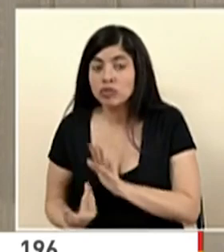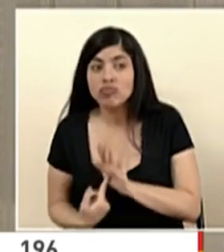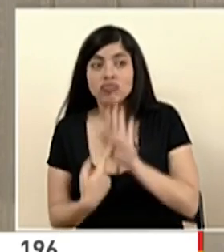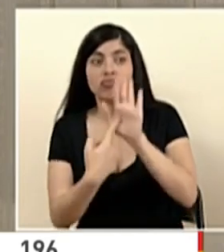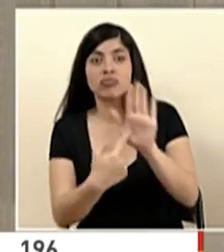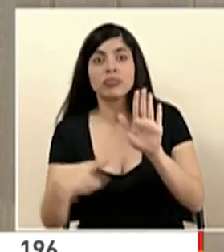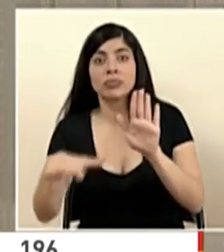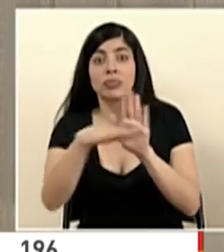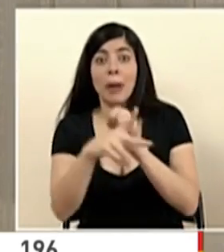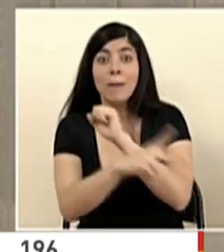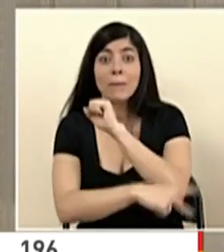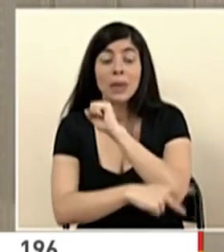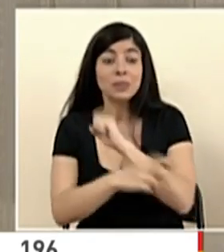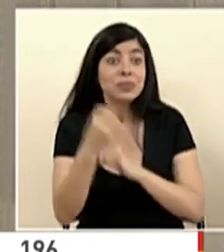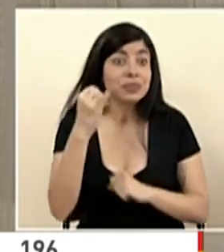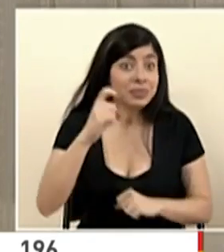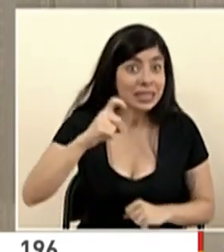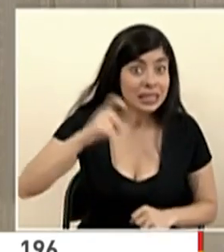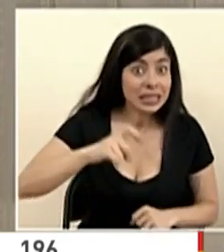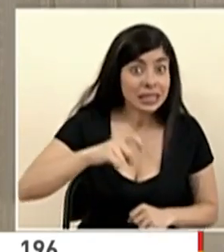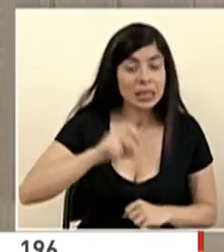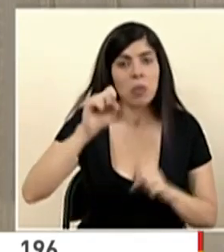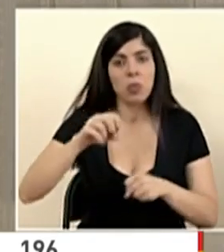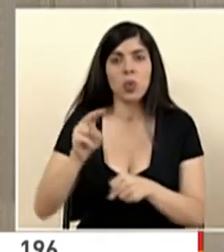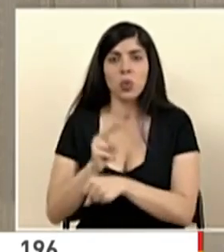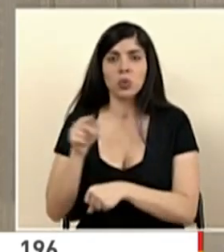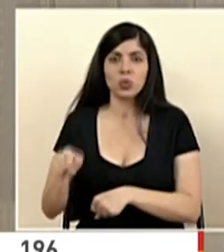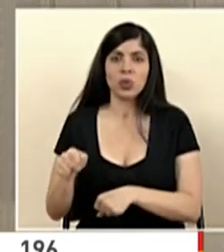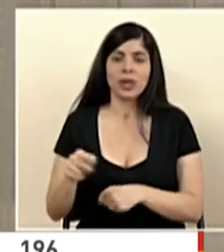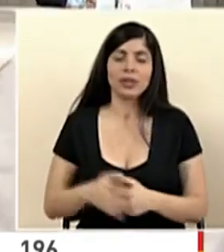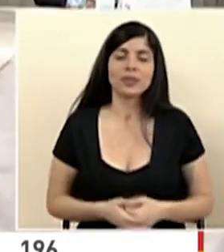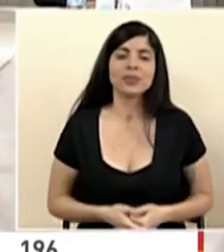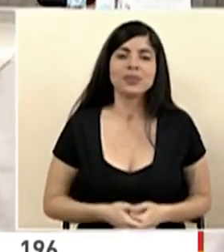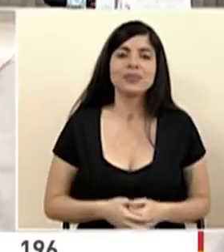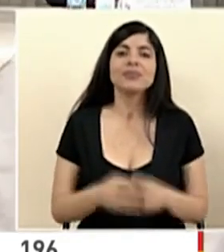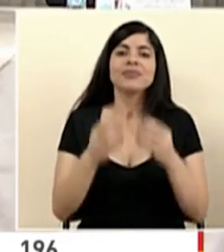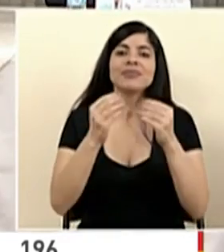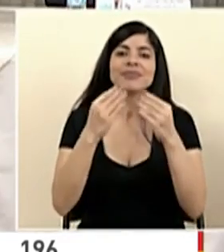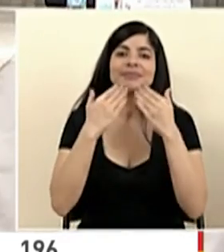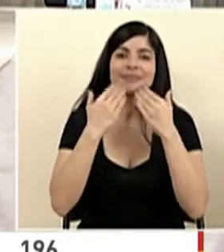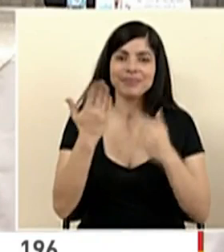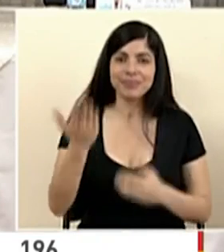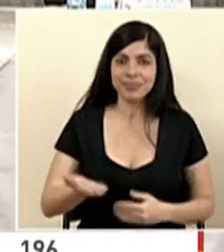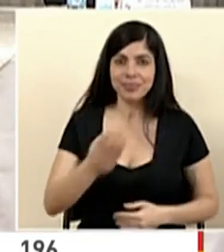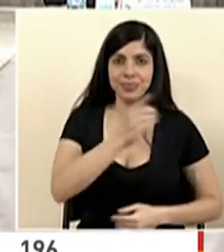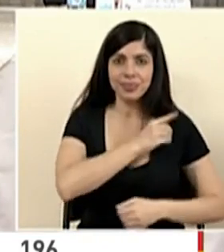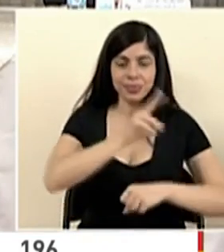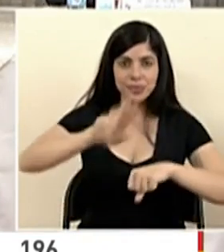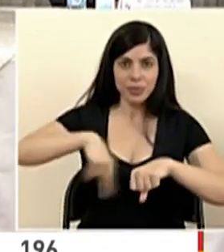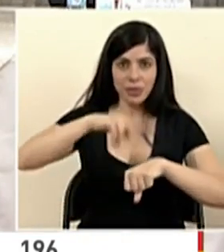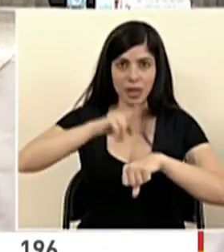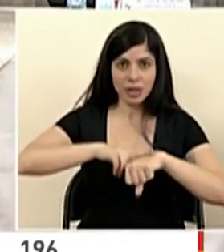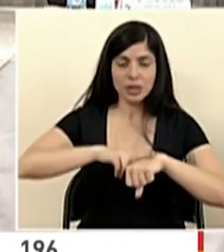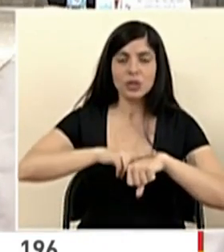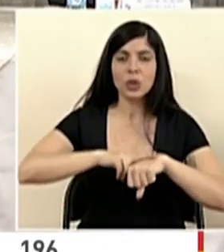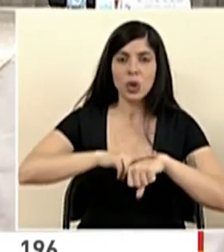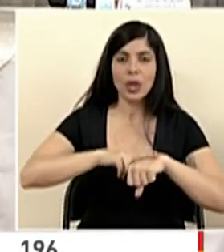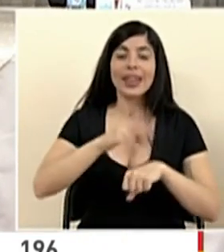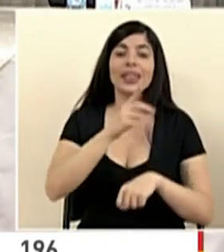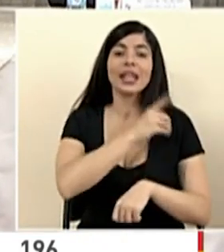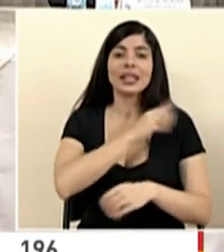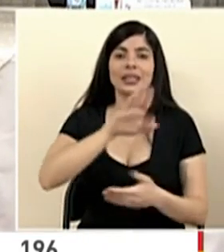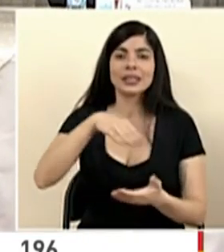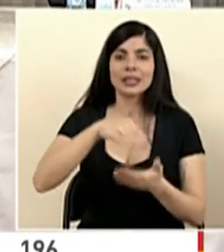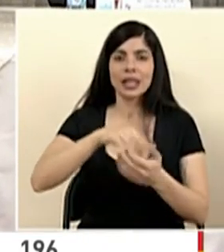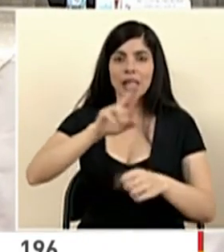del país y que en caso necesario puedan recurrir a ellas. Muchas gracias al director nacional, el director